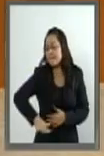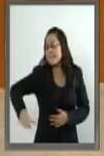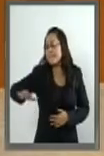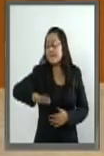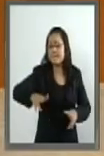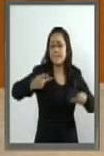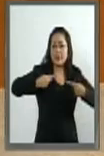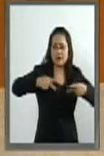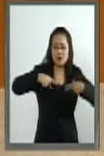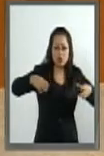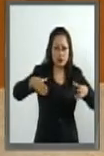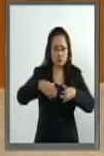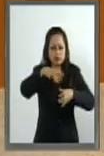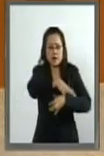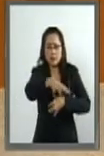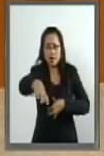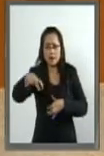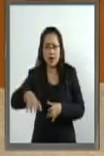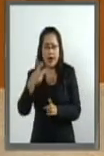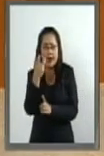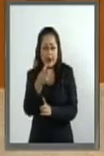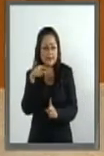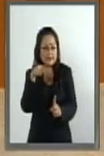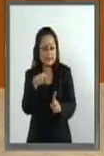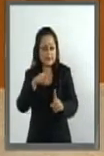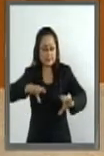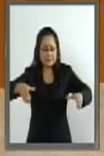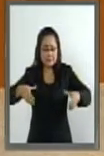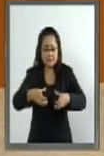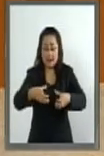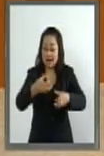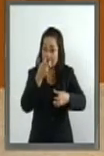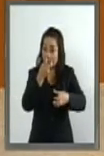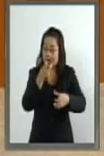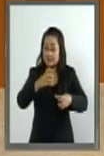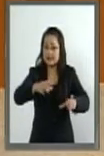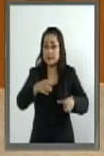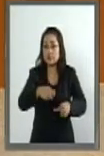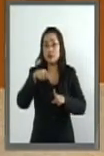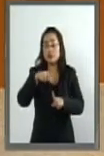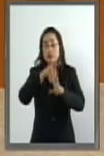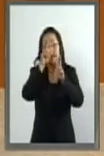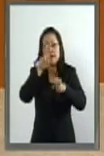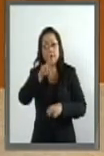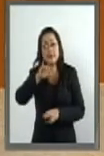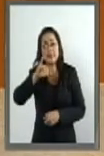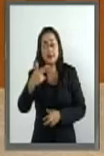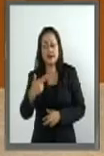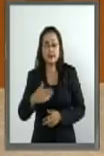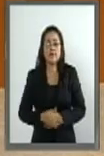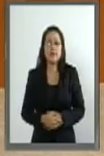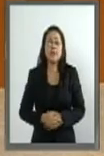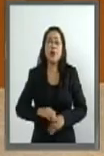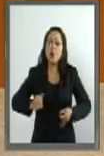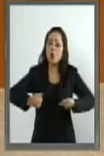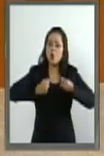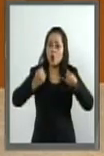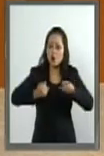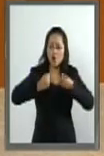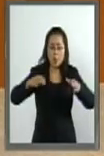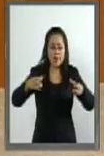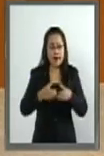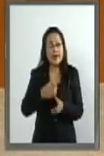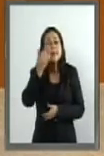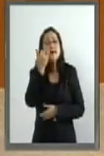específicas, incluidas las poblaciones claves respecto del VIH, los adolescentes y las